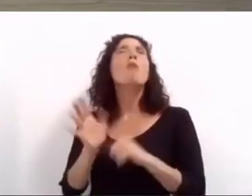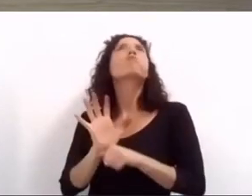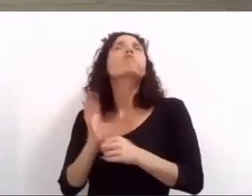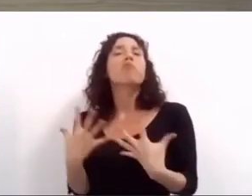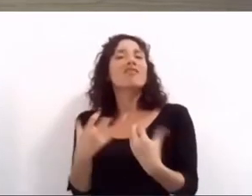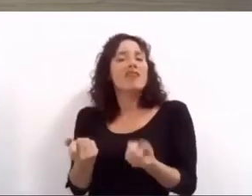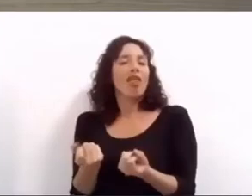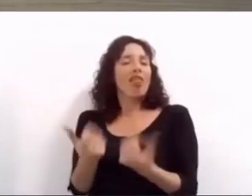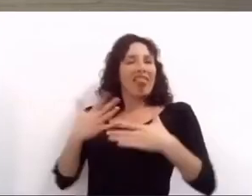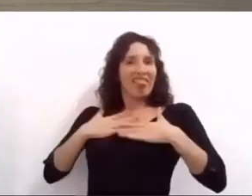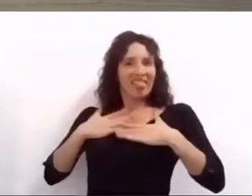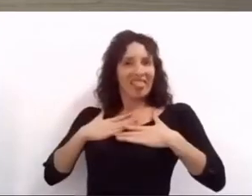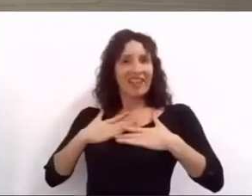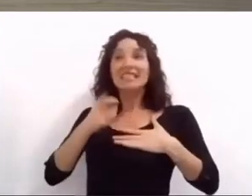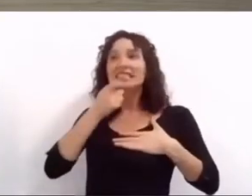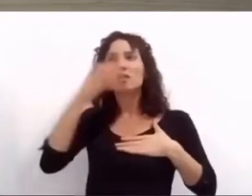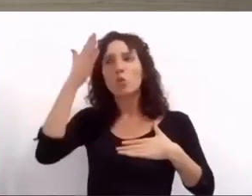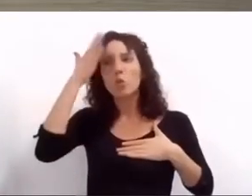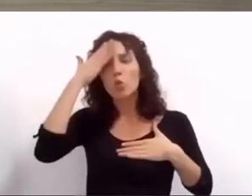también es escuela